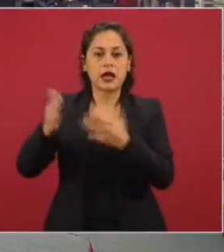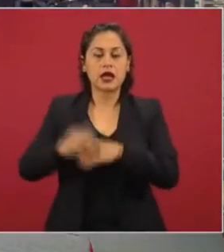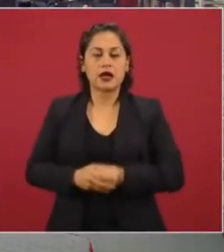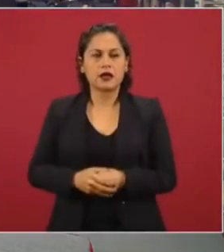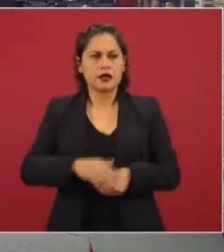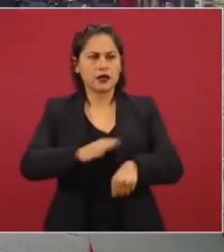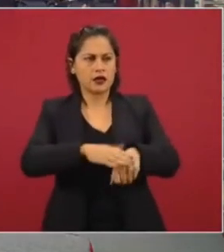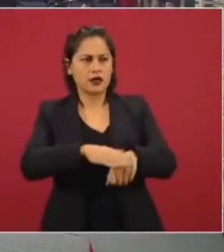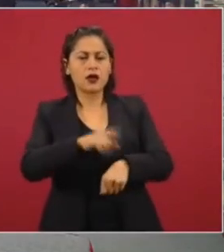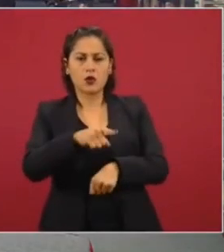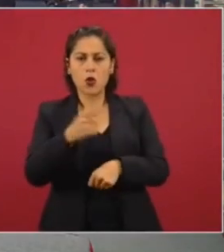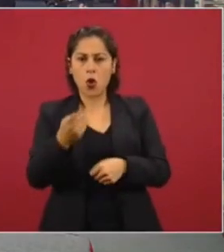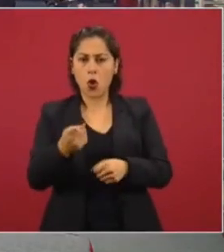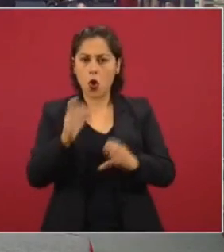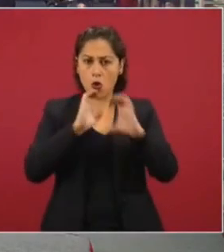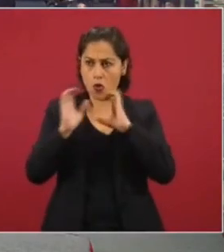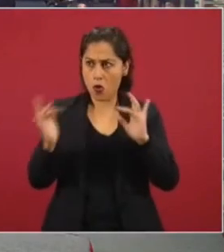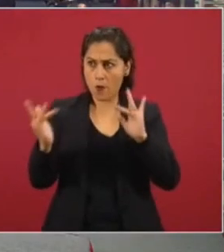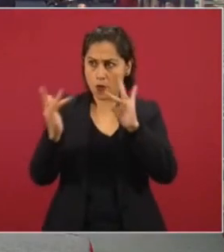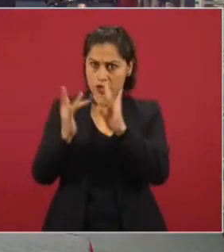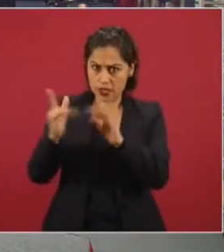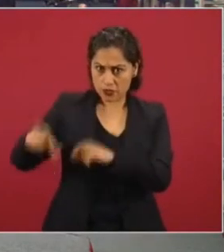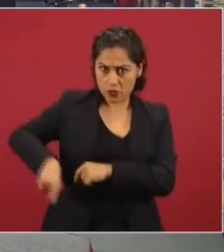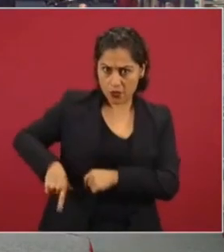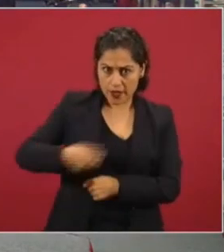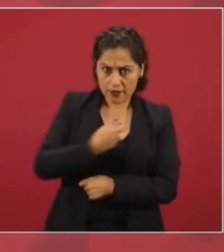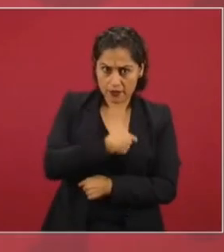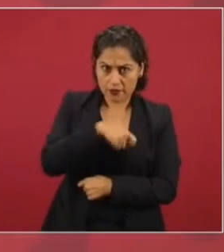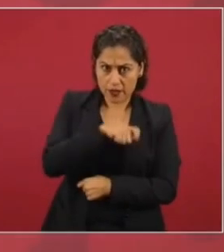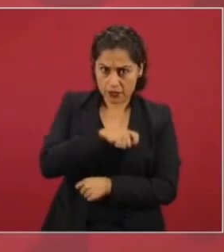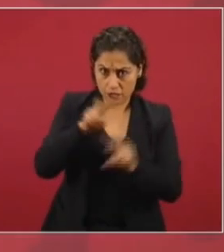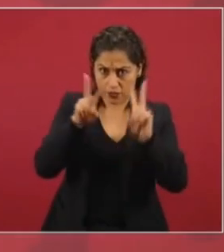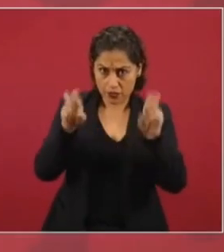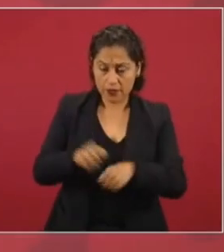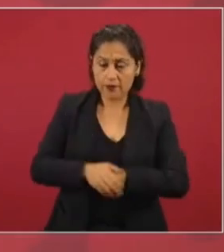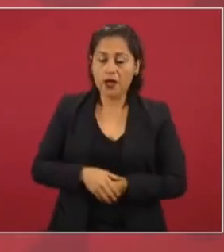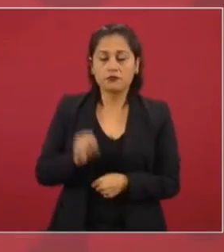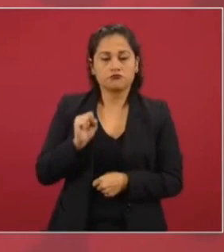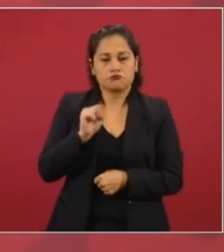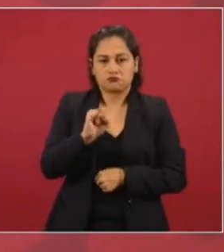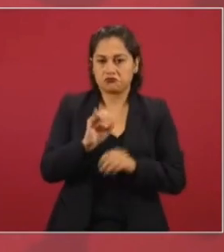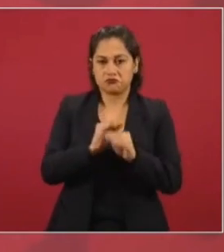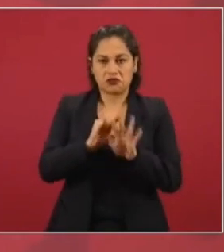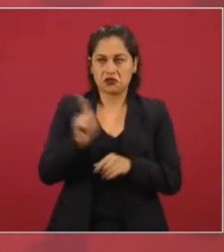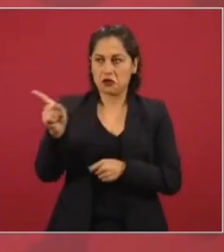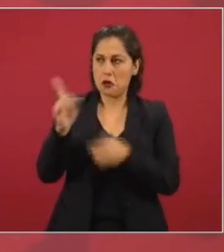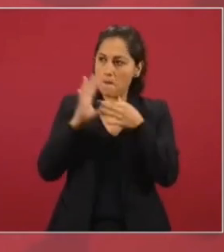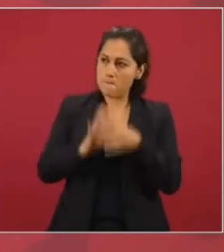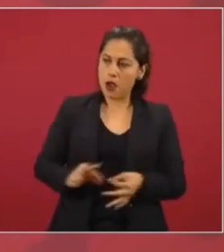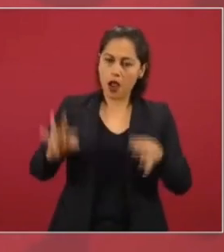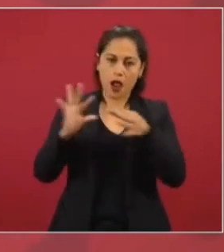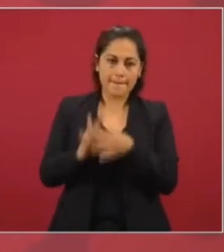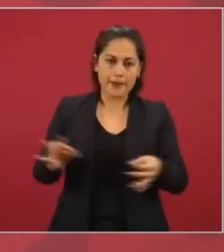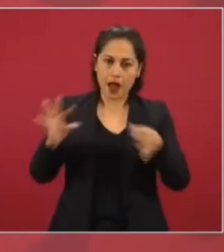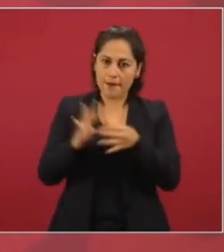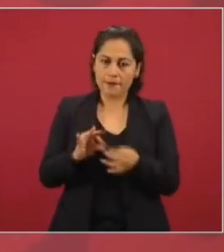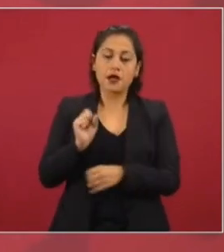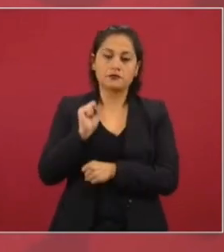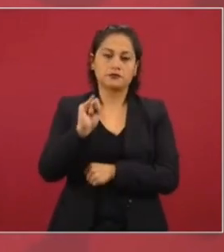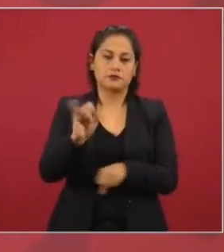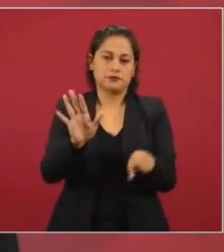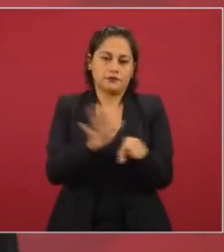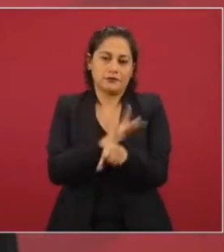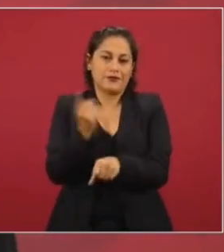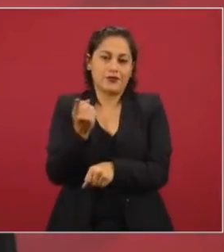comunicación con el gobierno español sobre este tema? Desde luego nos han estado informando porque se sabe,